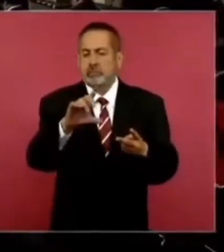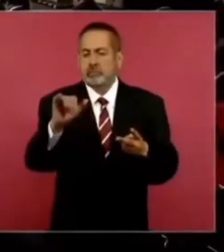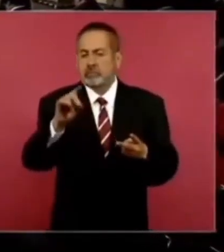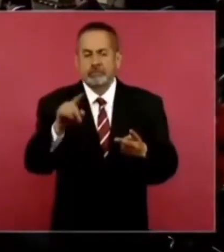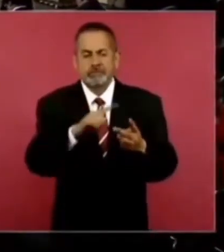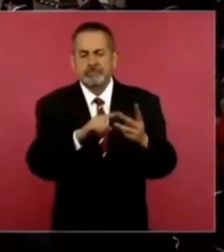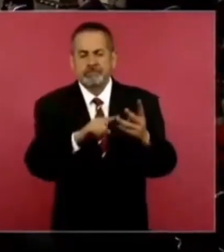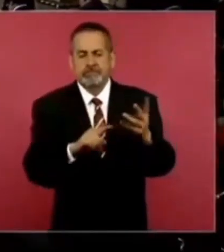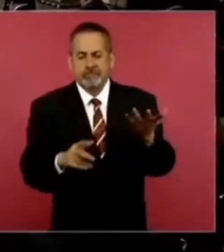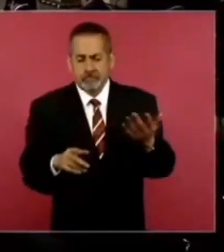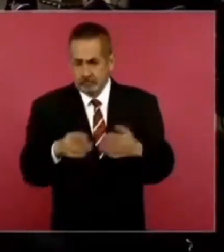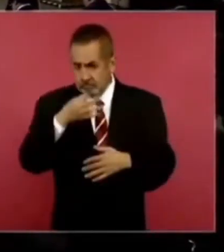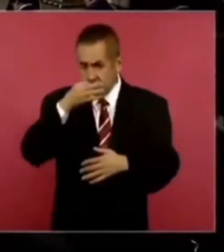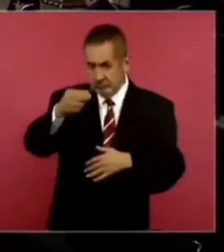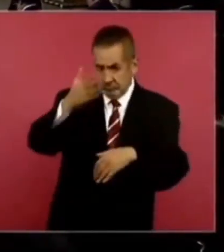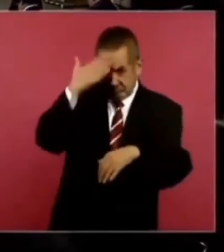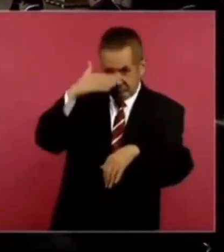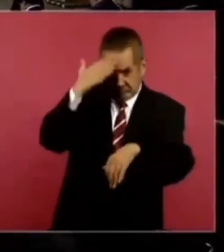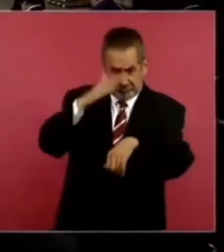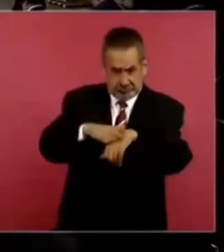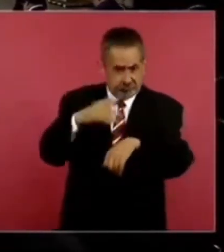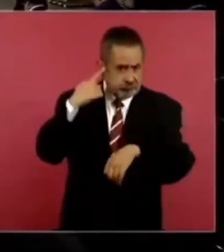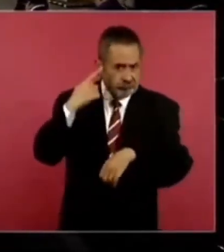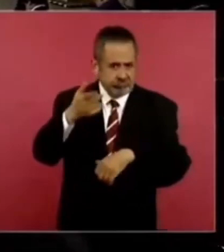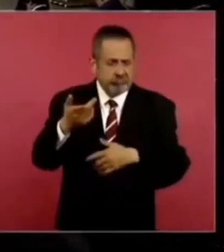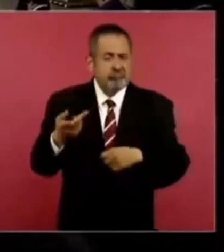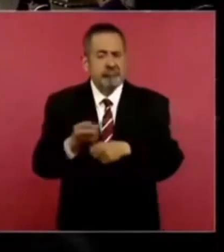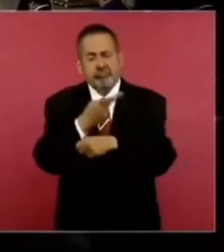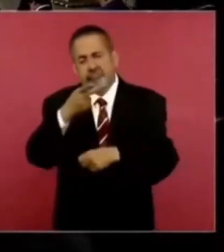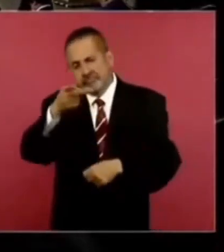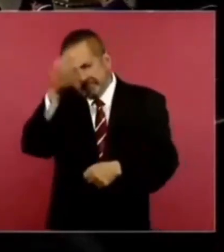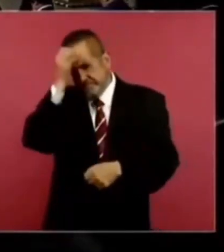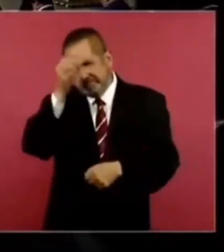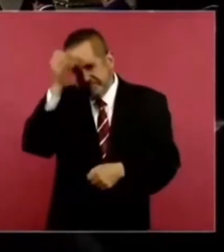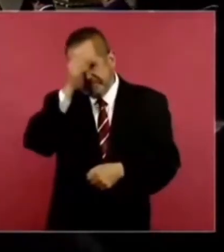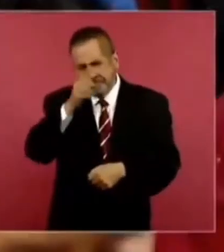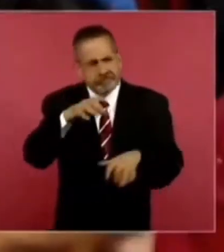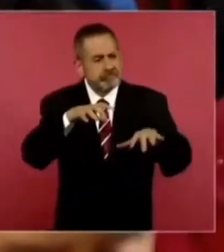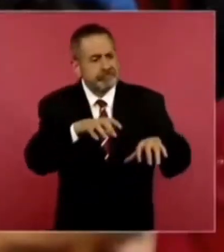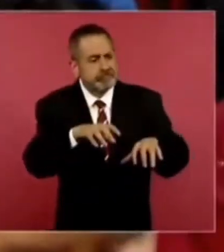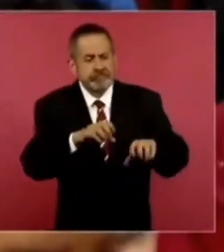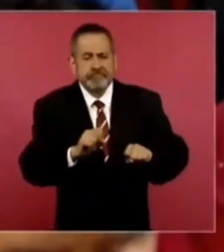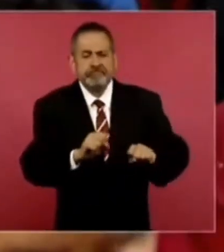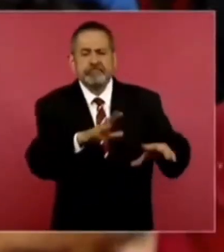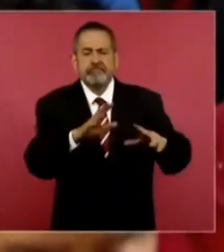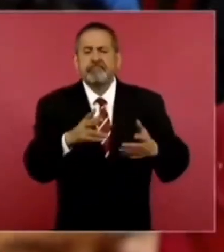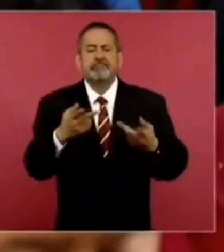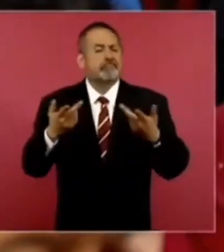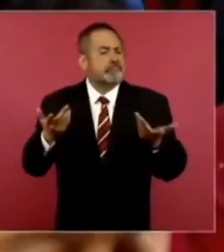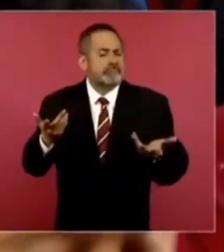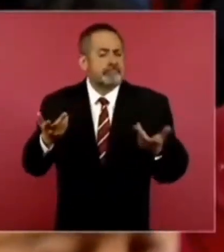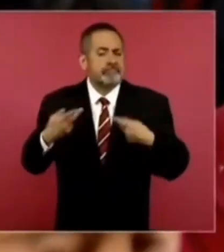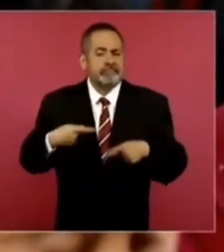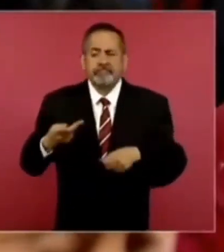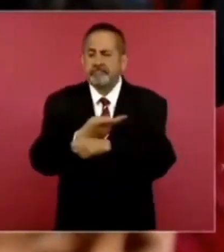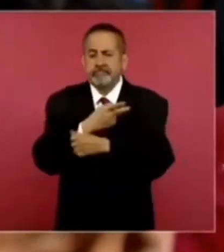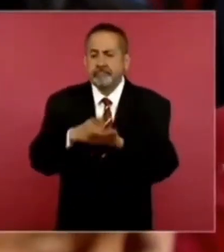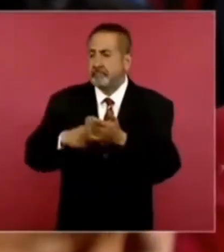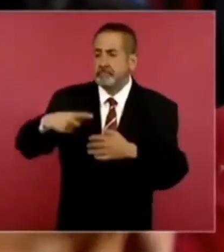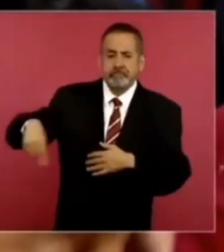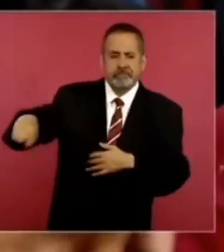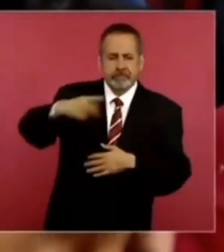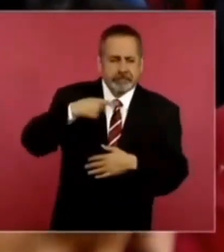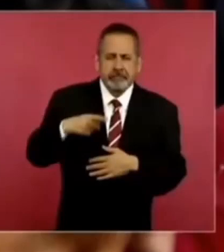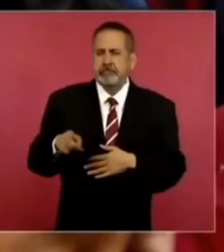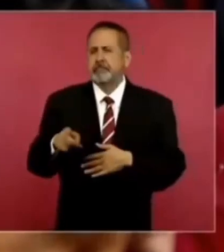informado sobre este hecho, cómo lo califica, ya que la percepción de la ciudadanía es de que,